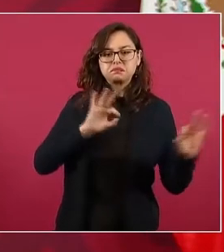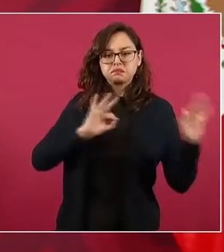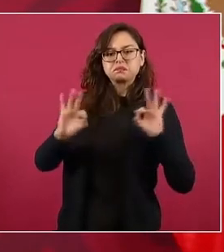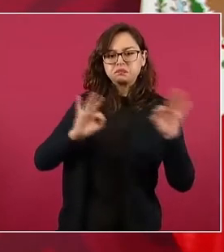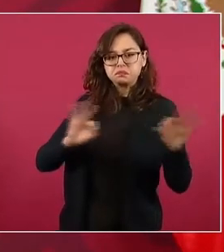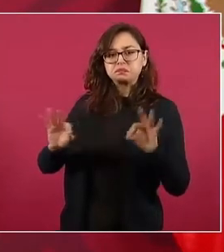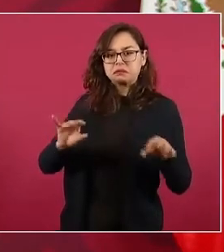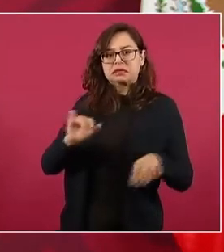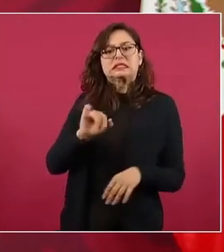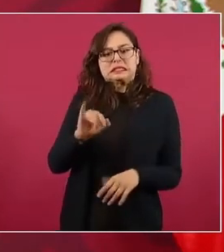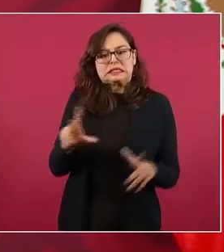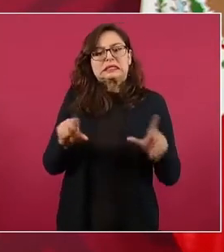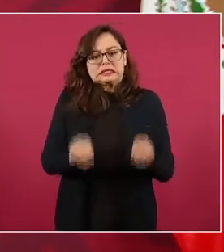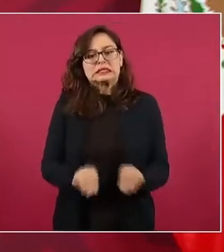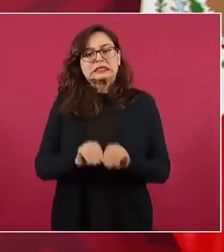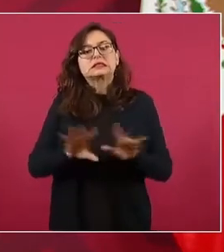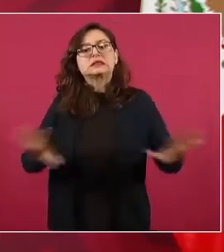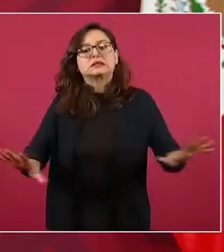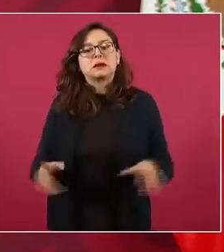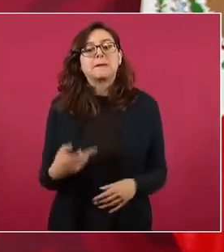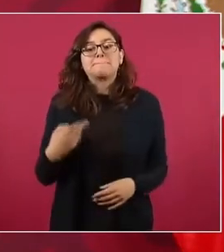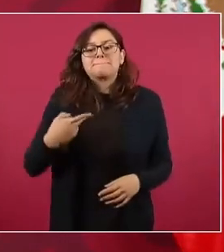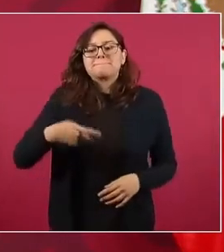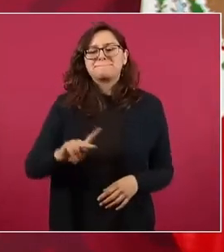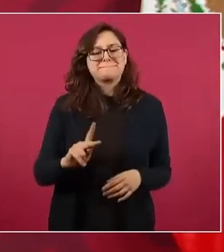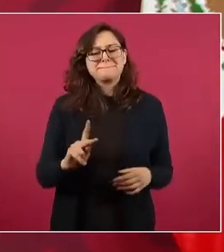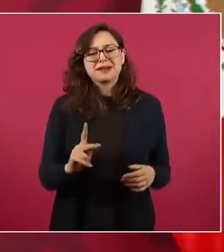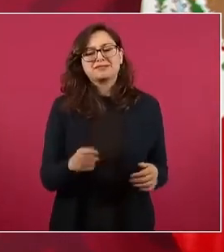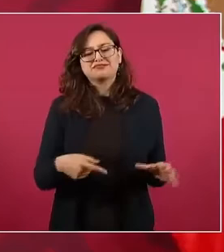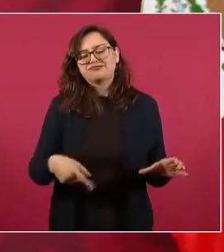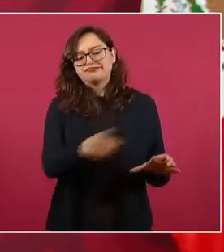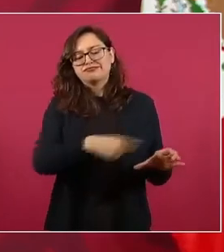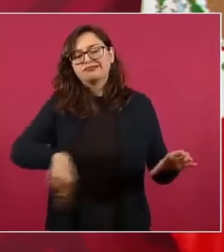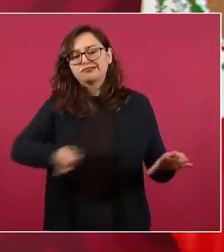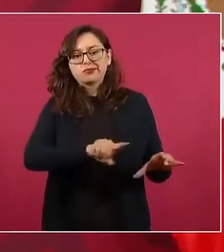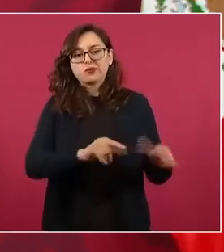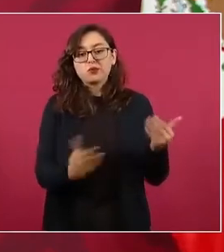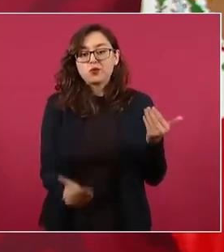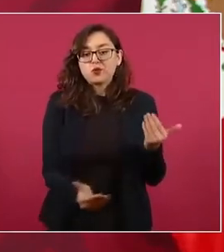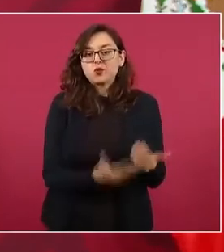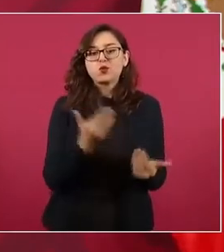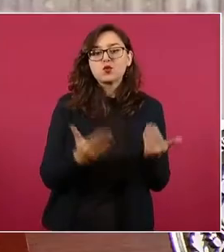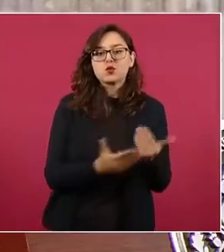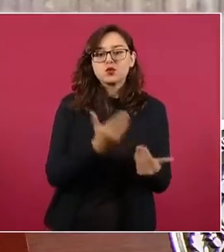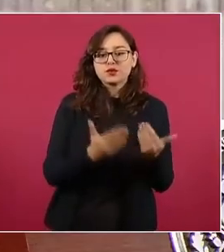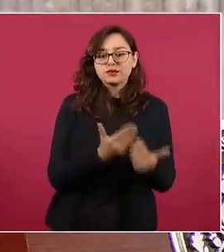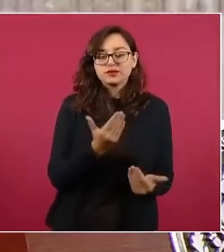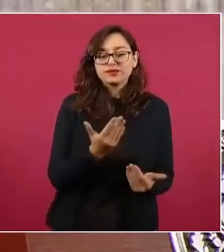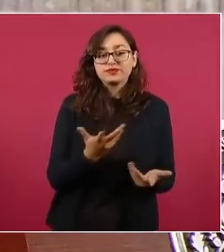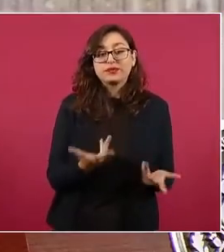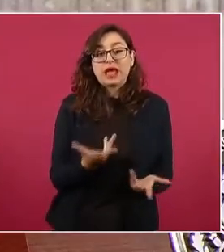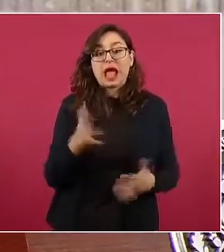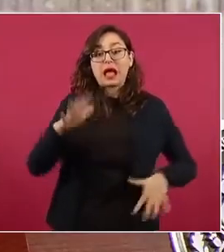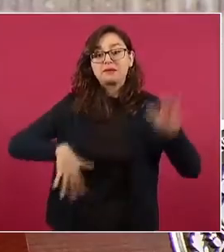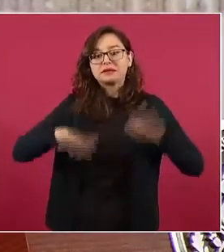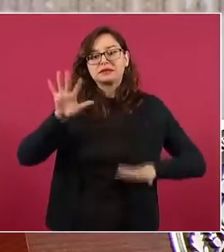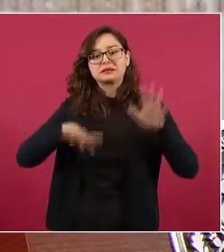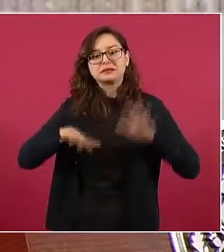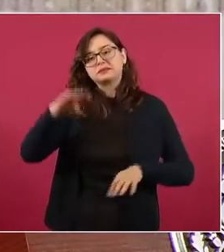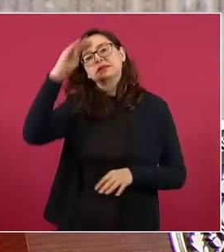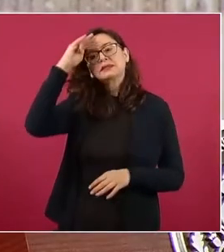Y hay veces que se piensa que las redes sociales son todo, no,